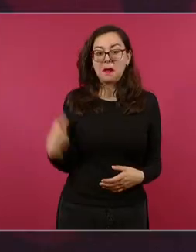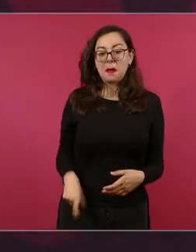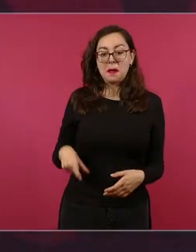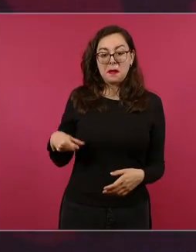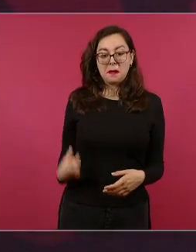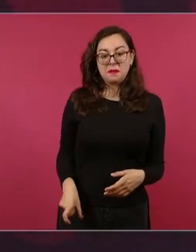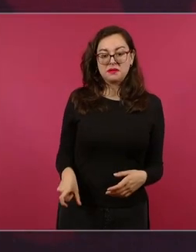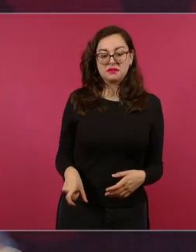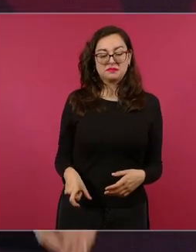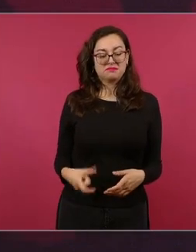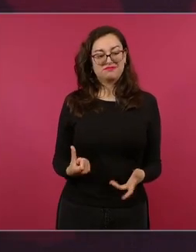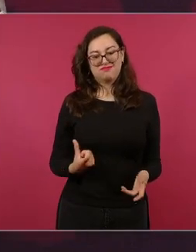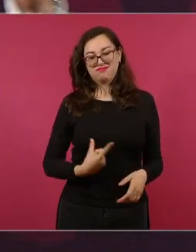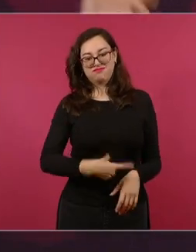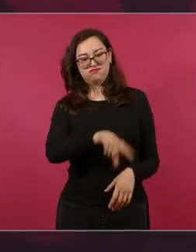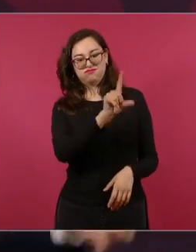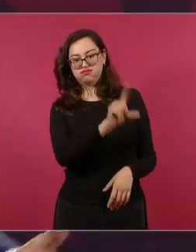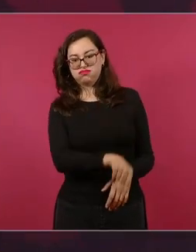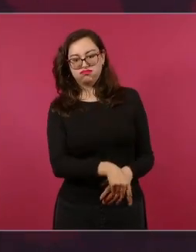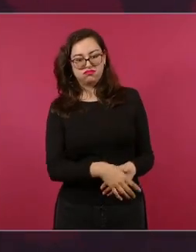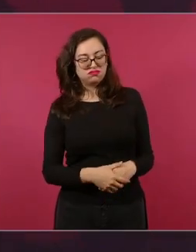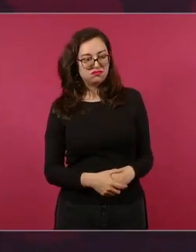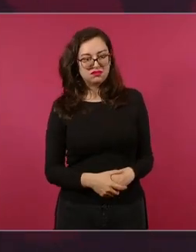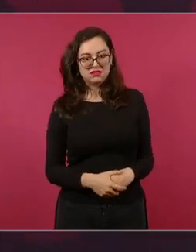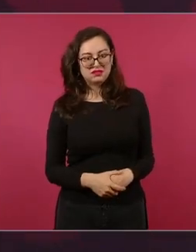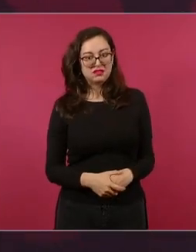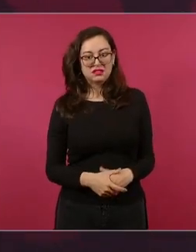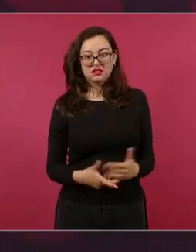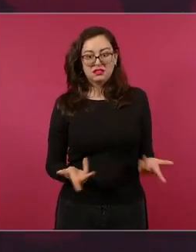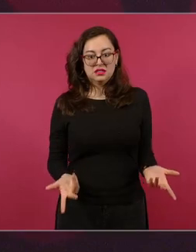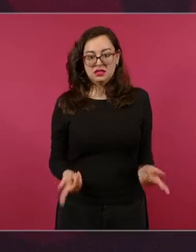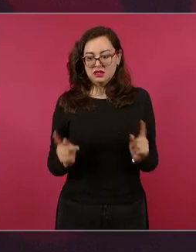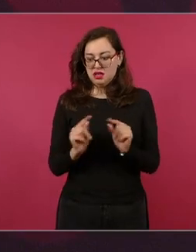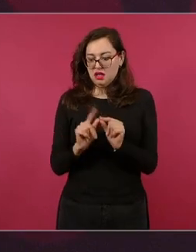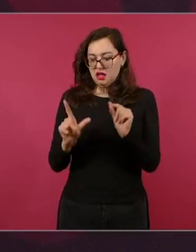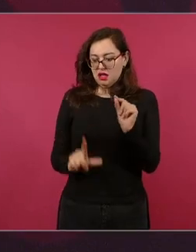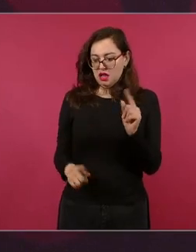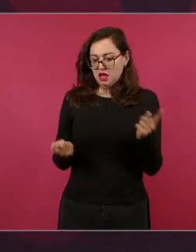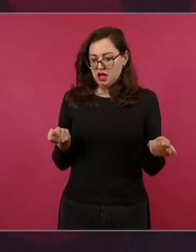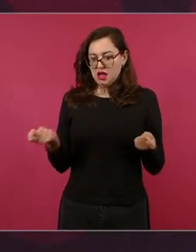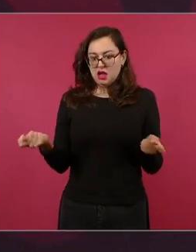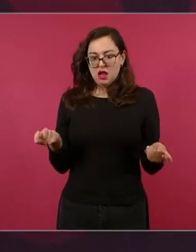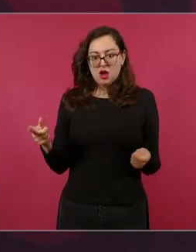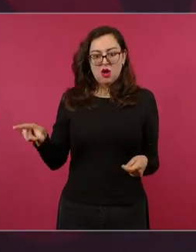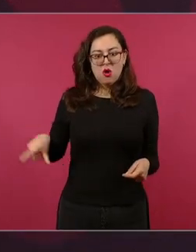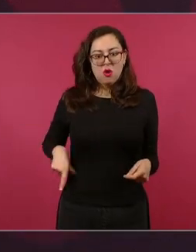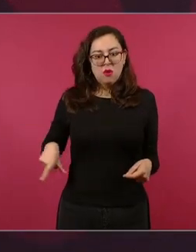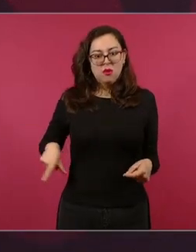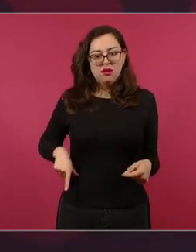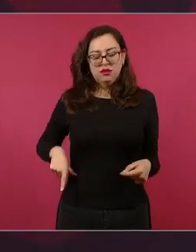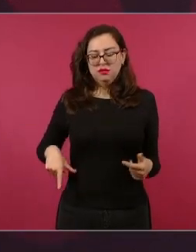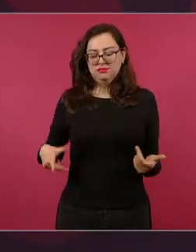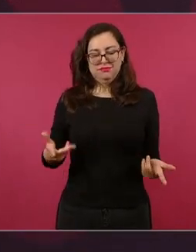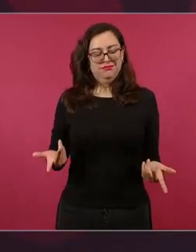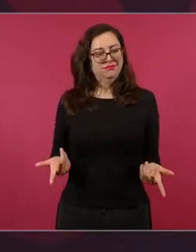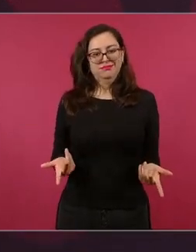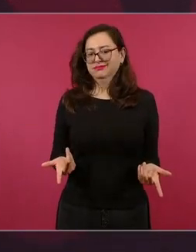el país estaba en manos el gobierno estaba tomado